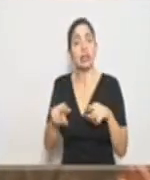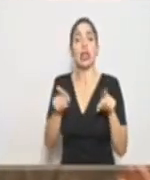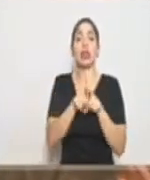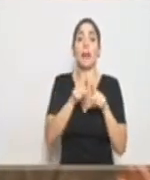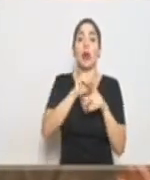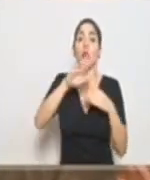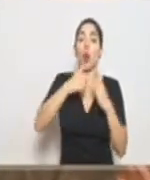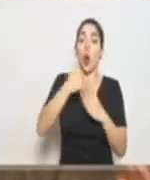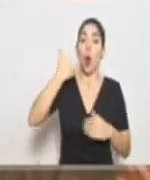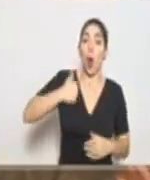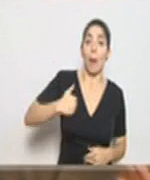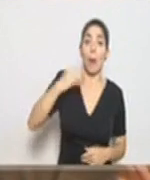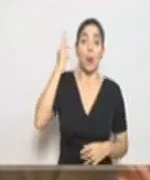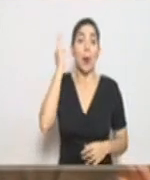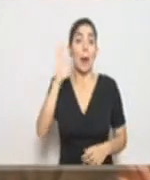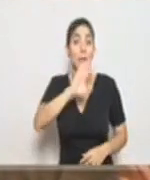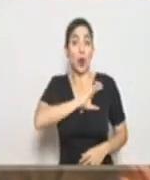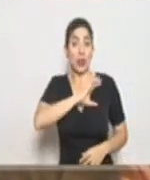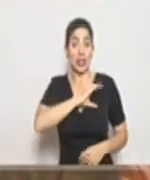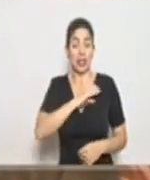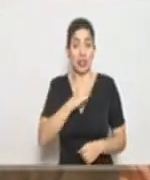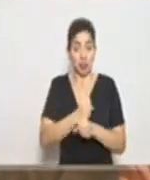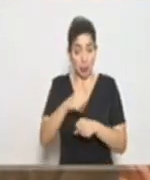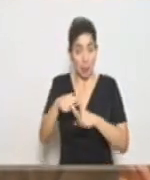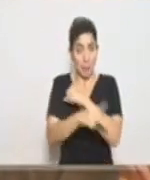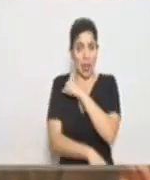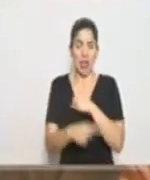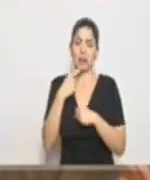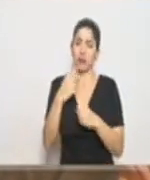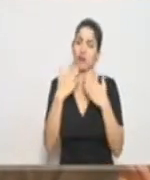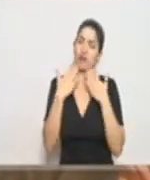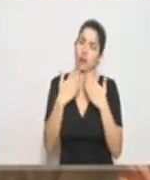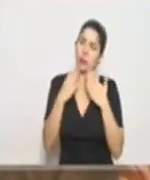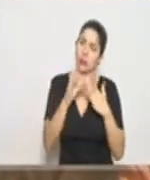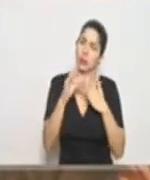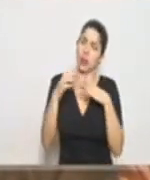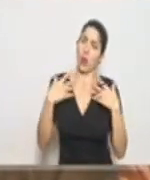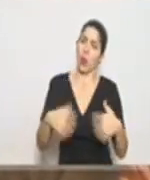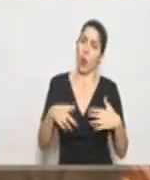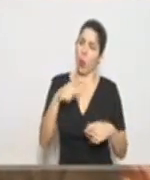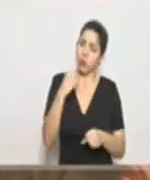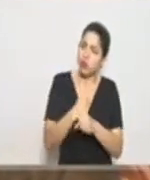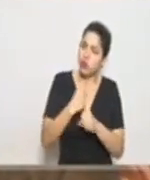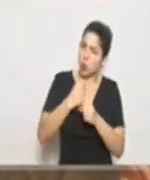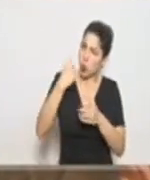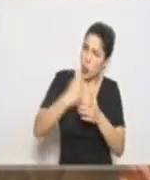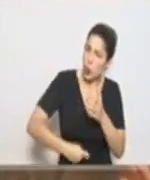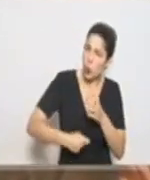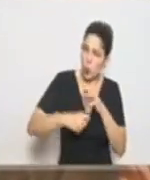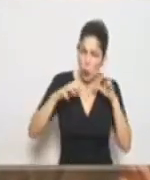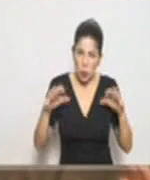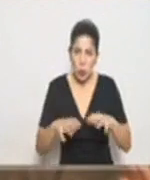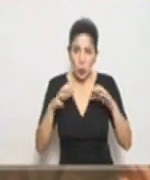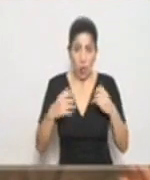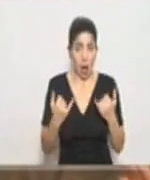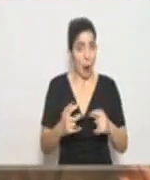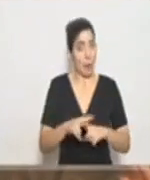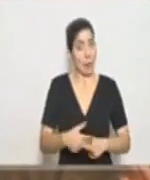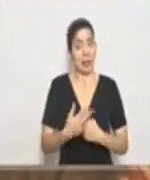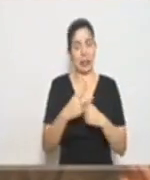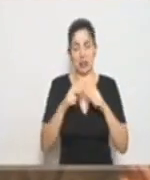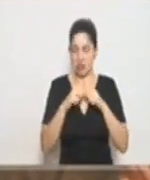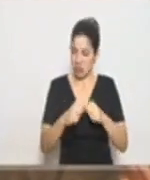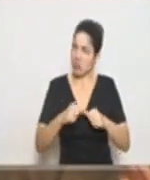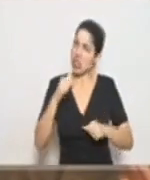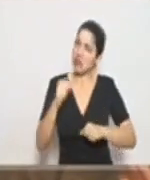todos los hombres y mujeres policías de este país, un agradecimiento especial por el trabajo arduo, tenaz, que está empezando. Bueno, y seguiremos